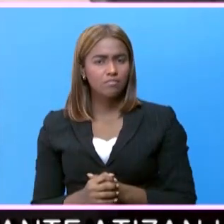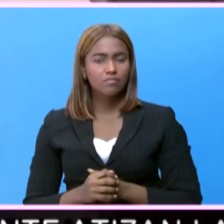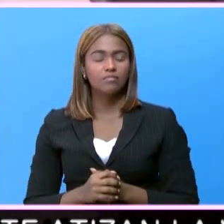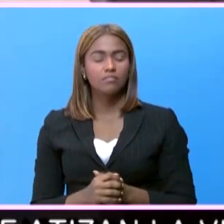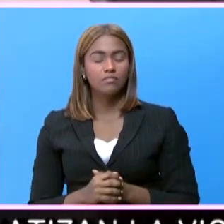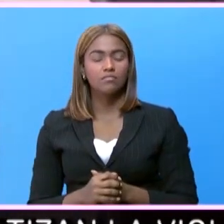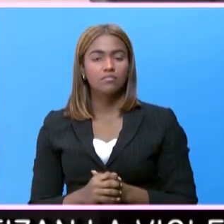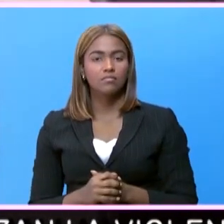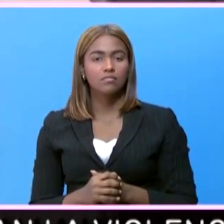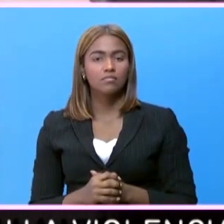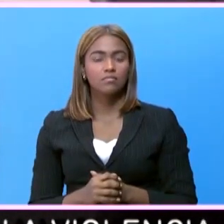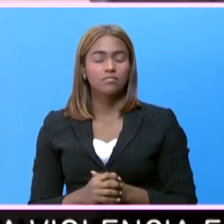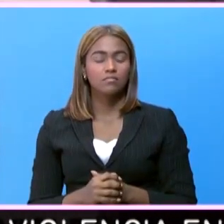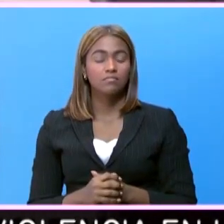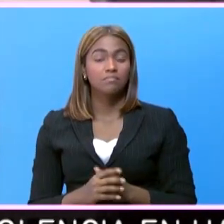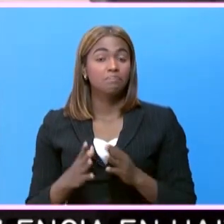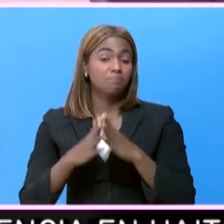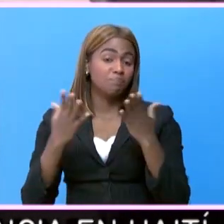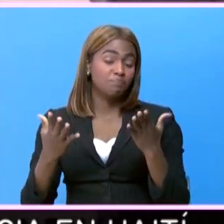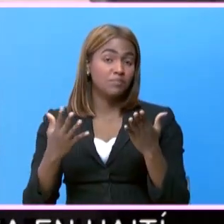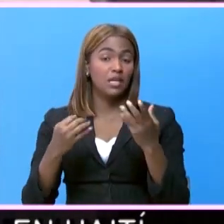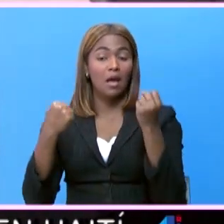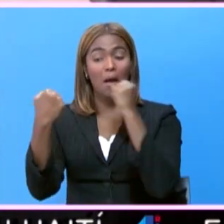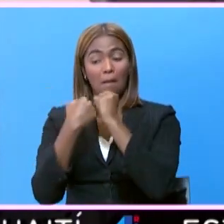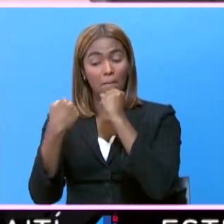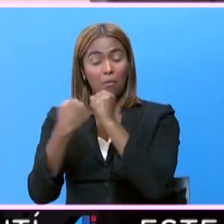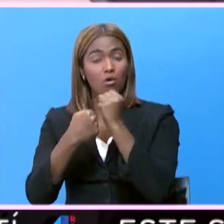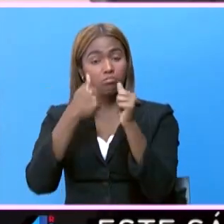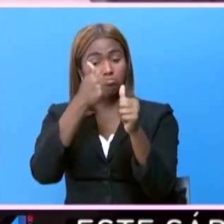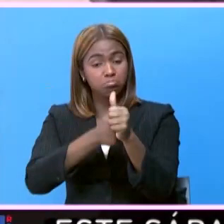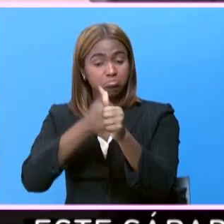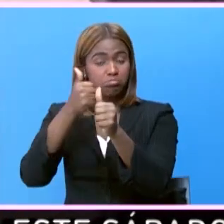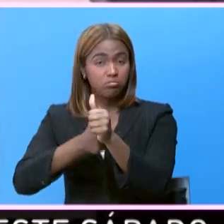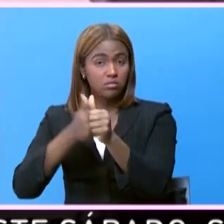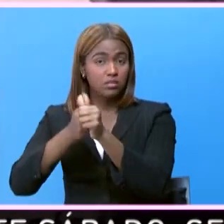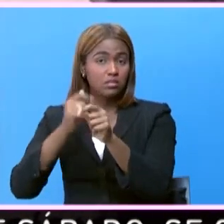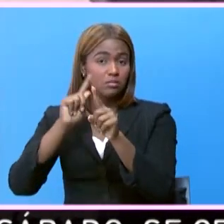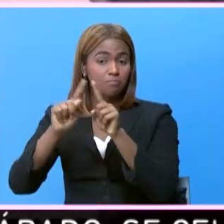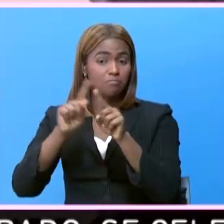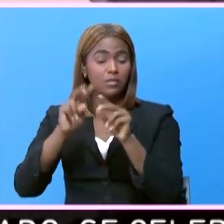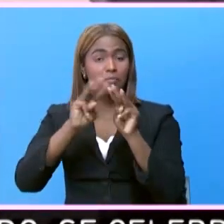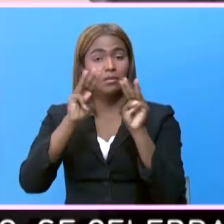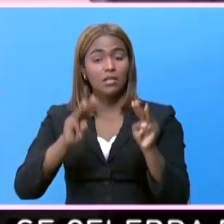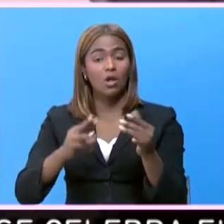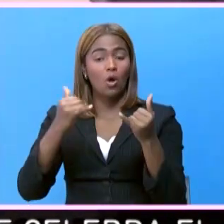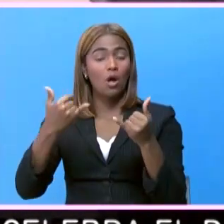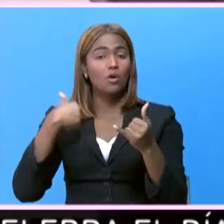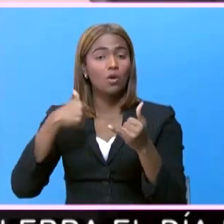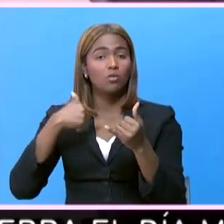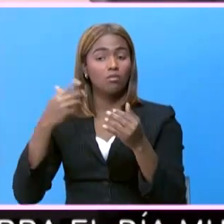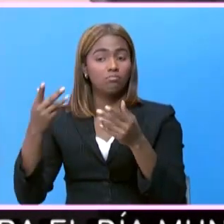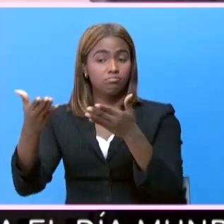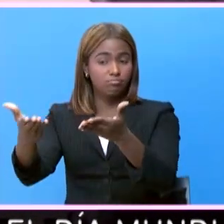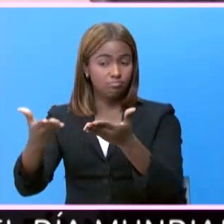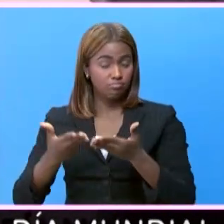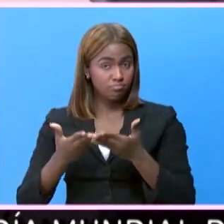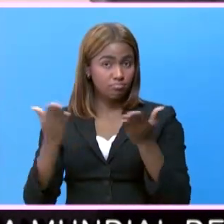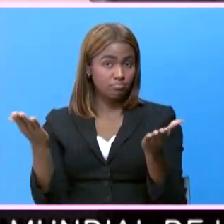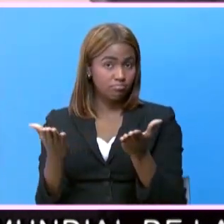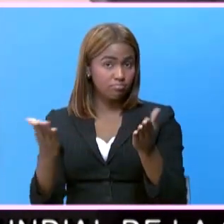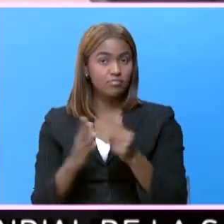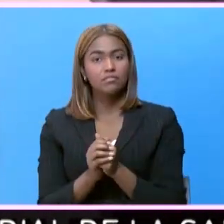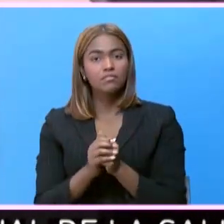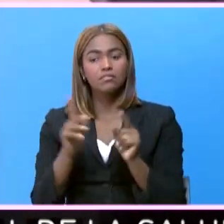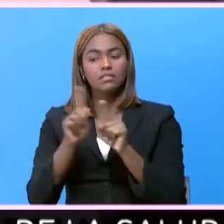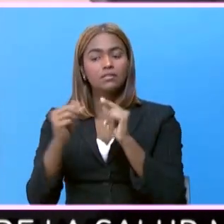Bueno, con el apoyo de cada uno de los ministerios que hoy estamos invitando aquí, el